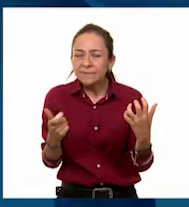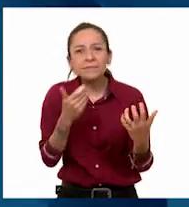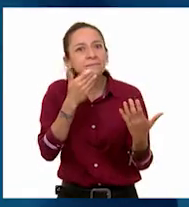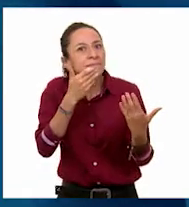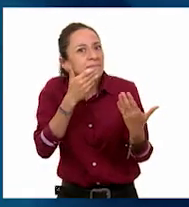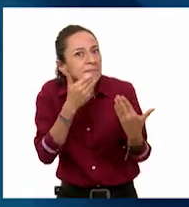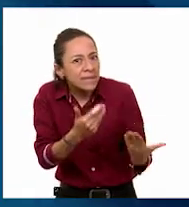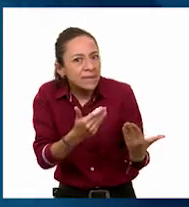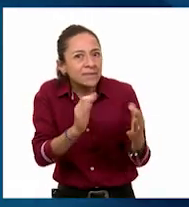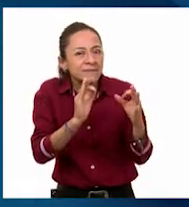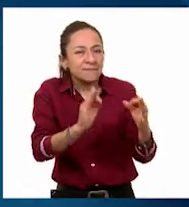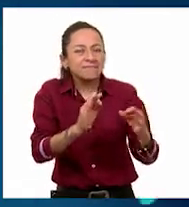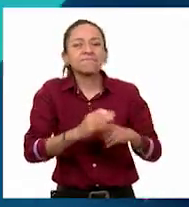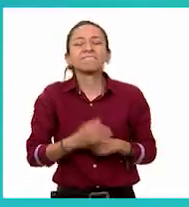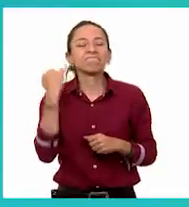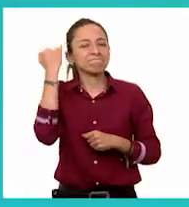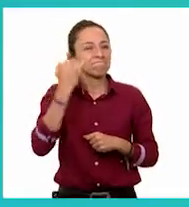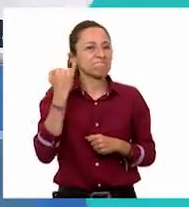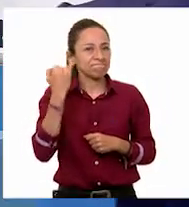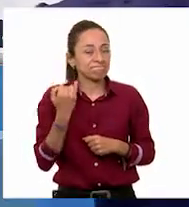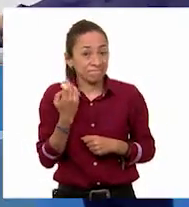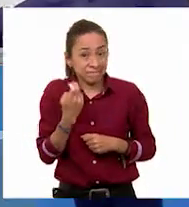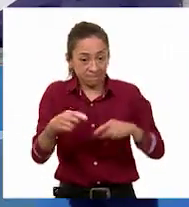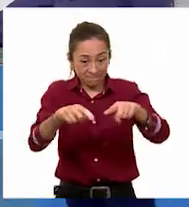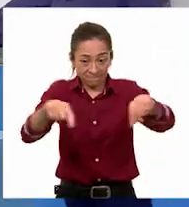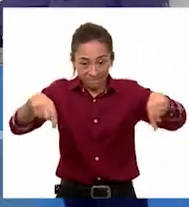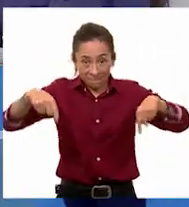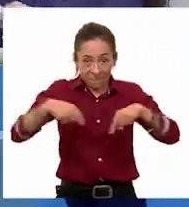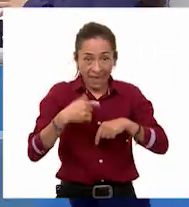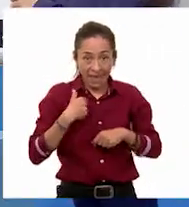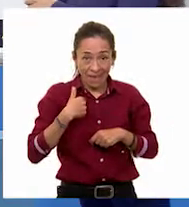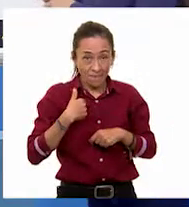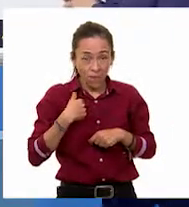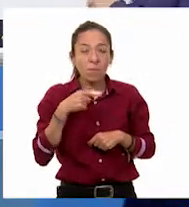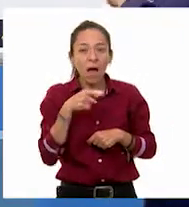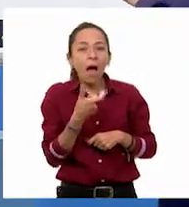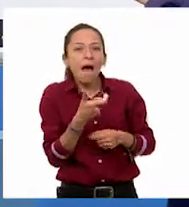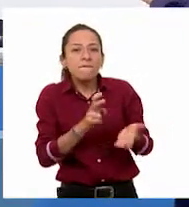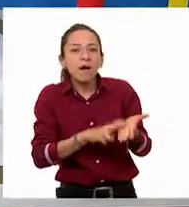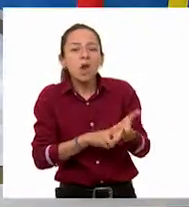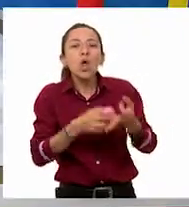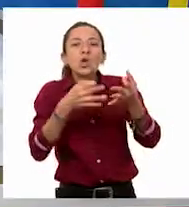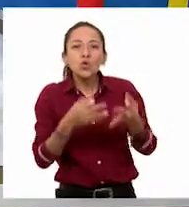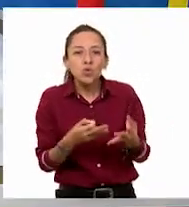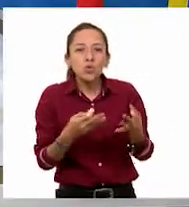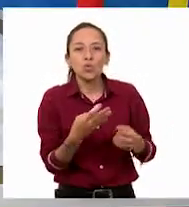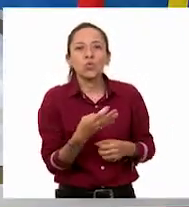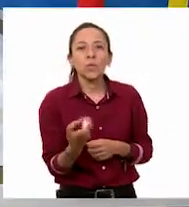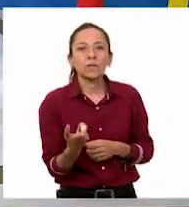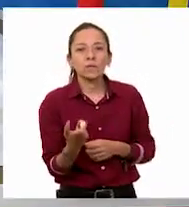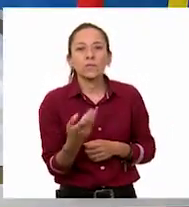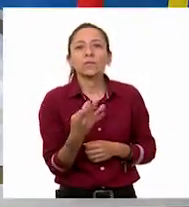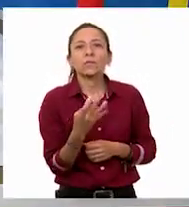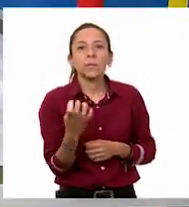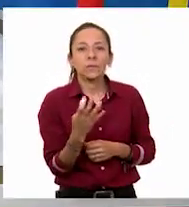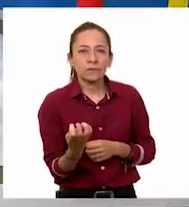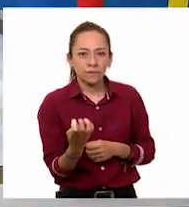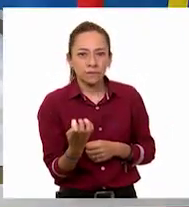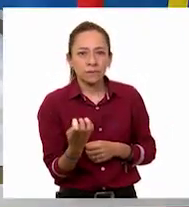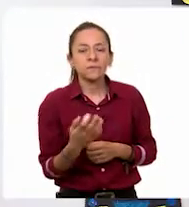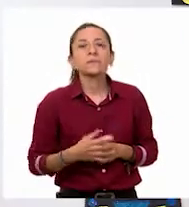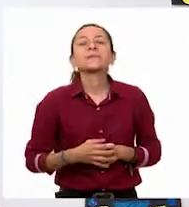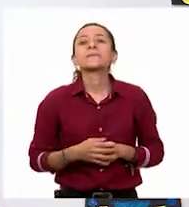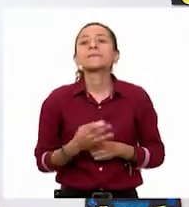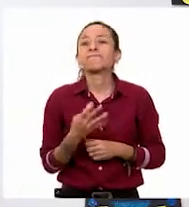bien, Jenny. Entonces, nos costaría esta primera alfombra 400 pesos y vamos a anotarlo. ¿Tú lo anotas, maestro? Sí. Perfecto.